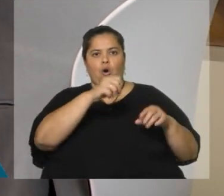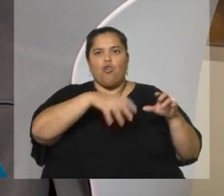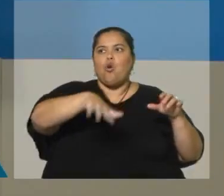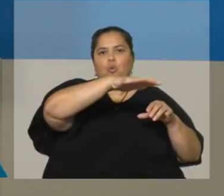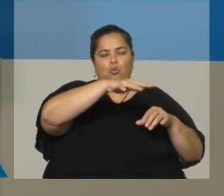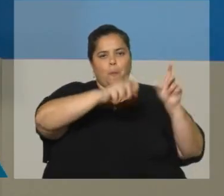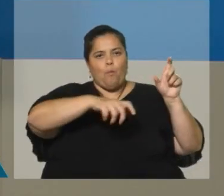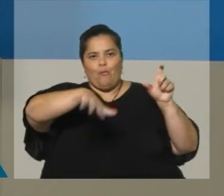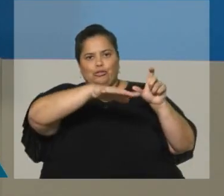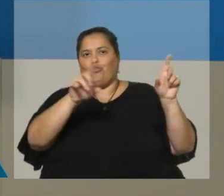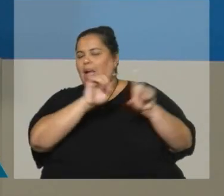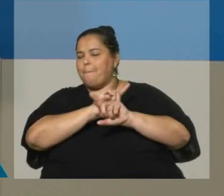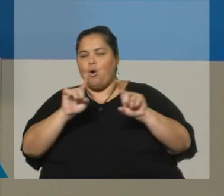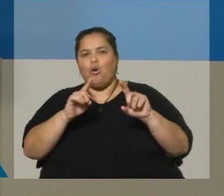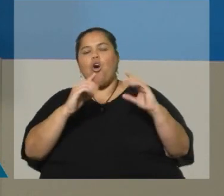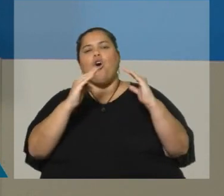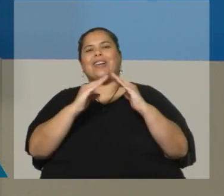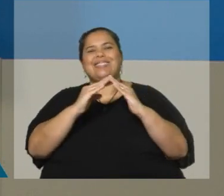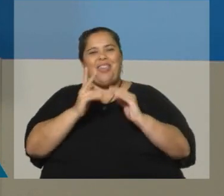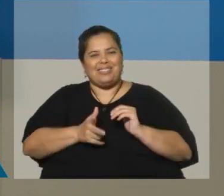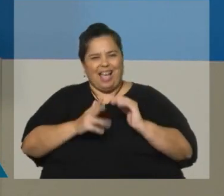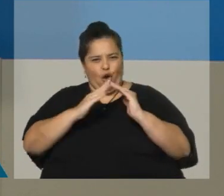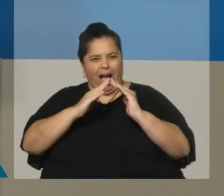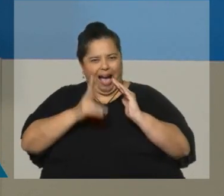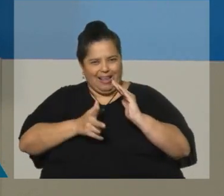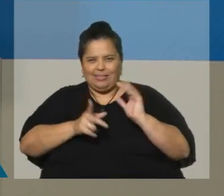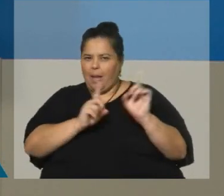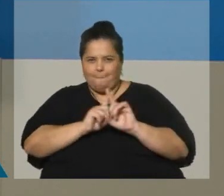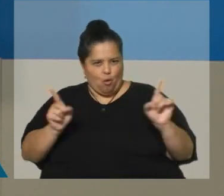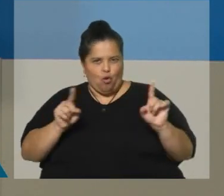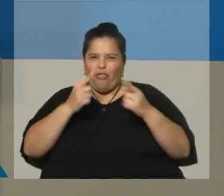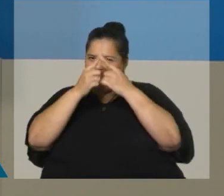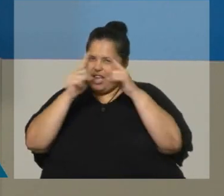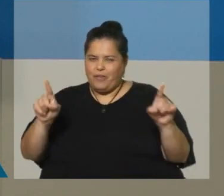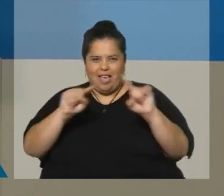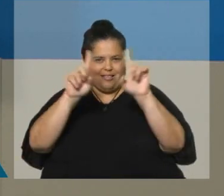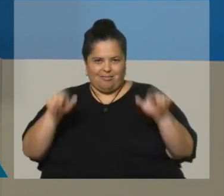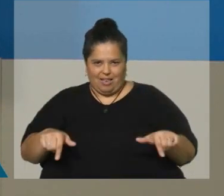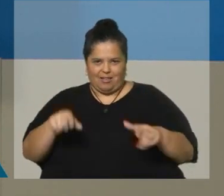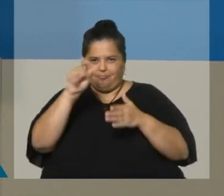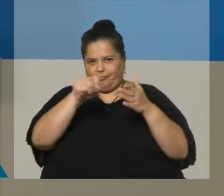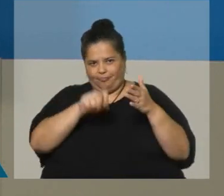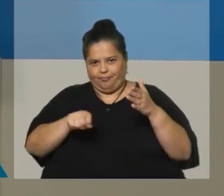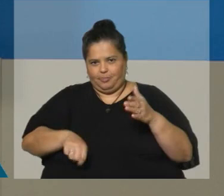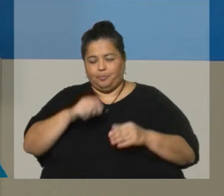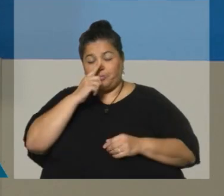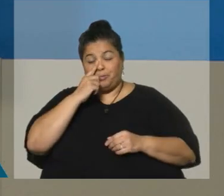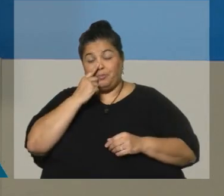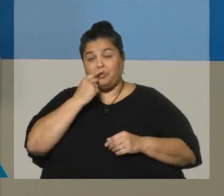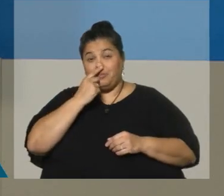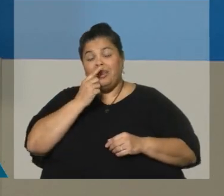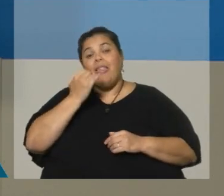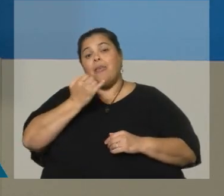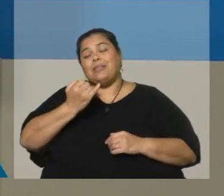los residenciales, por ejemplo, que vamos a censar. Y luego también tenemos más de 80 operativos especiales, por